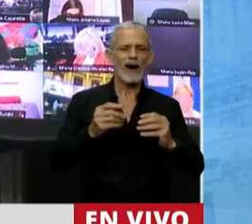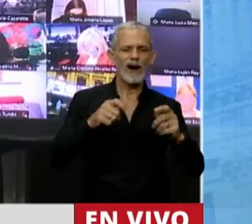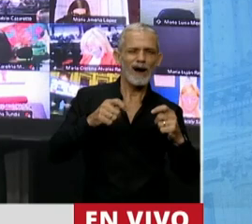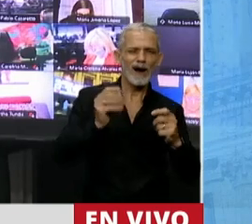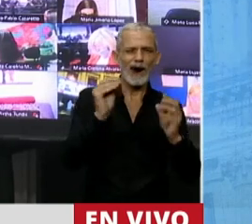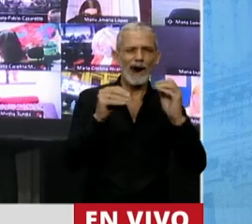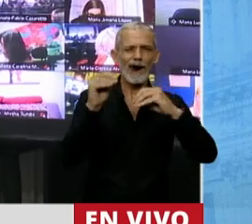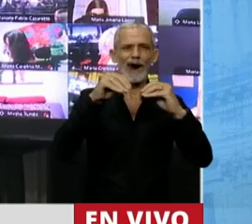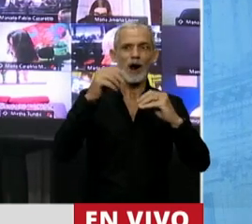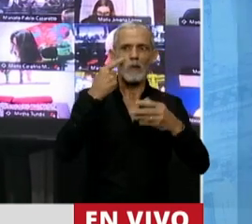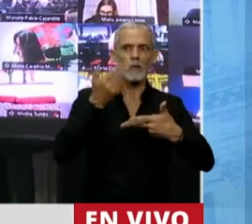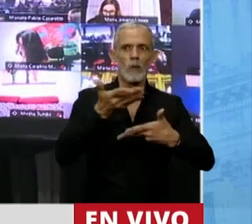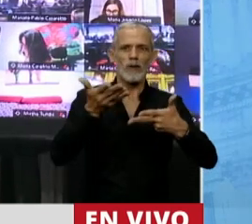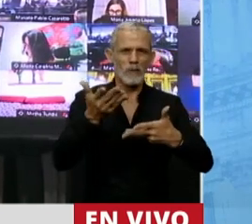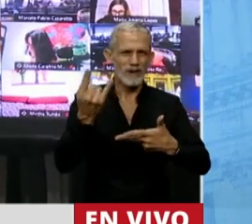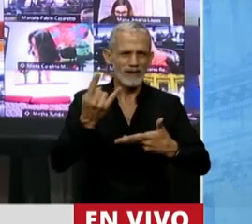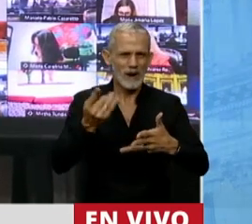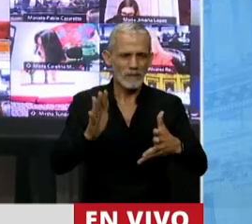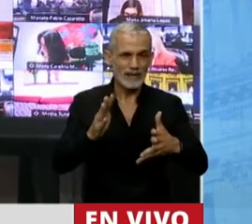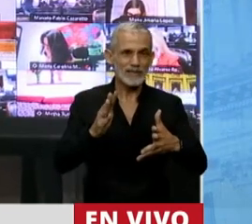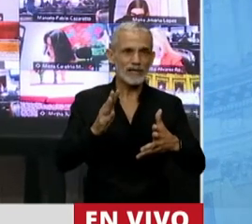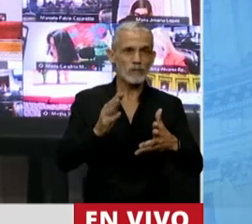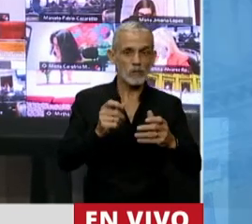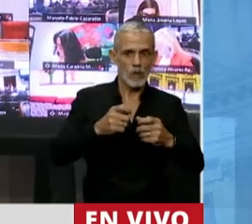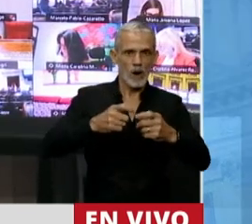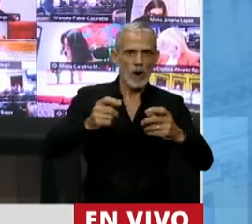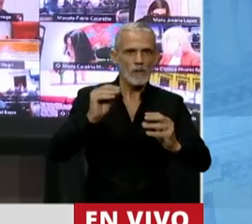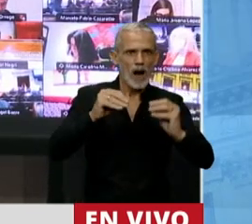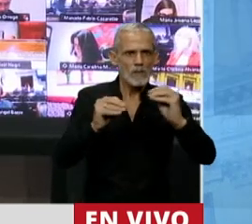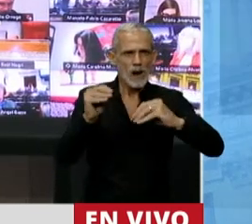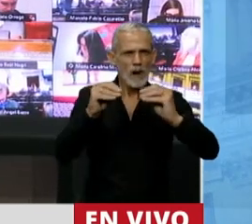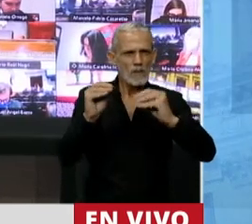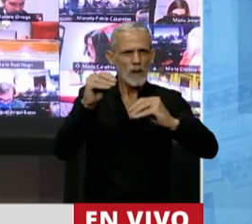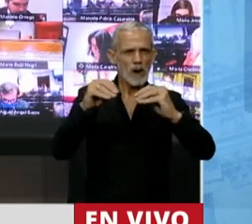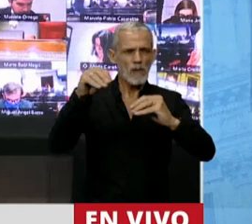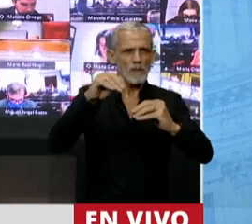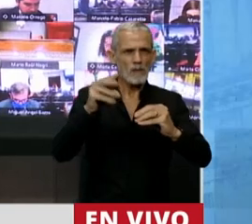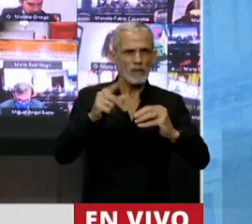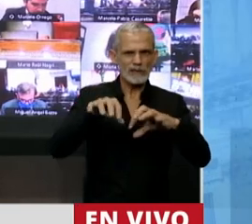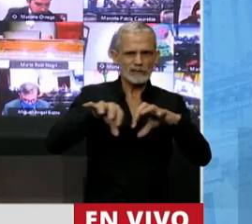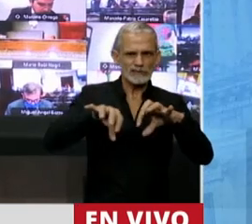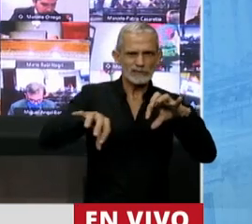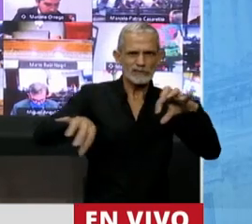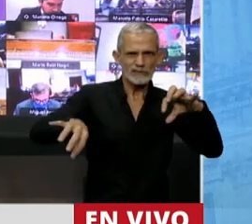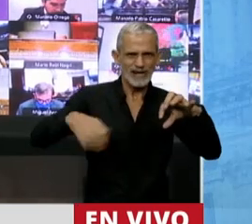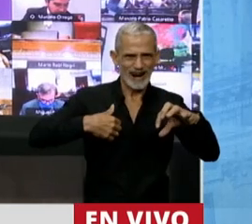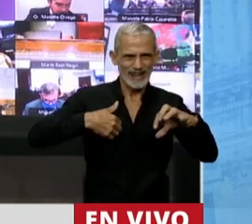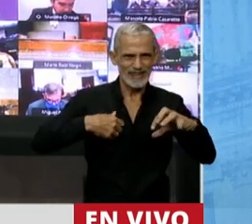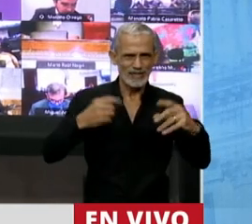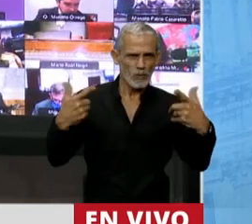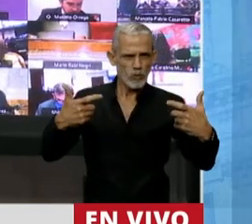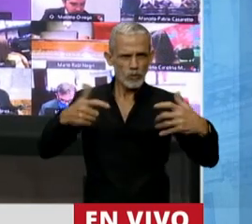que pretende seguir acrecentando las divisiones en la Argentina,